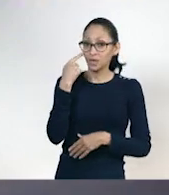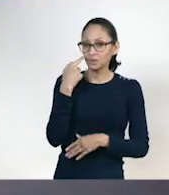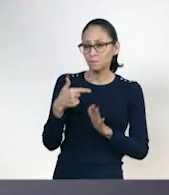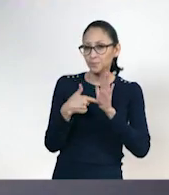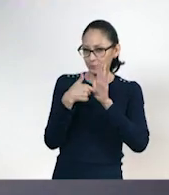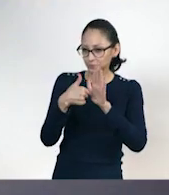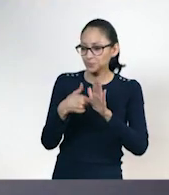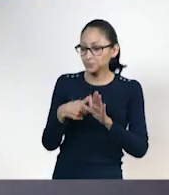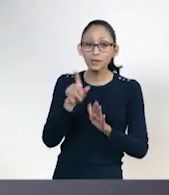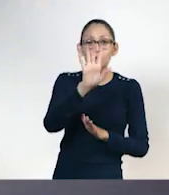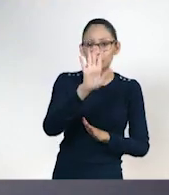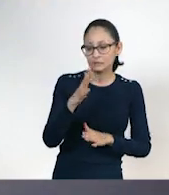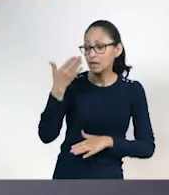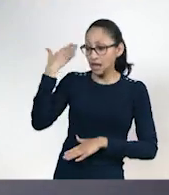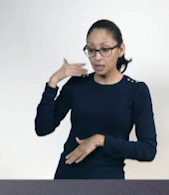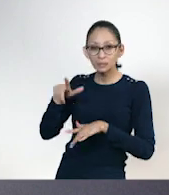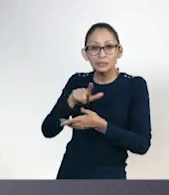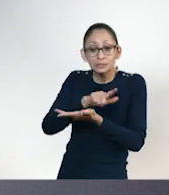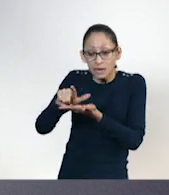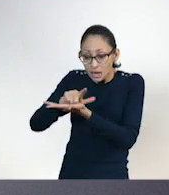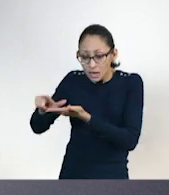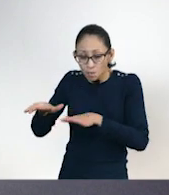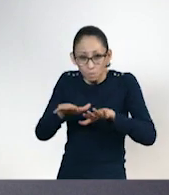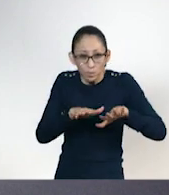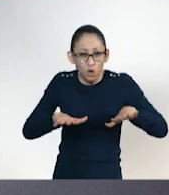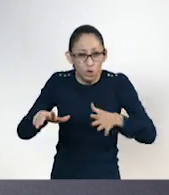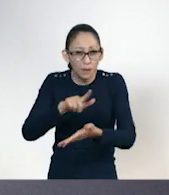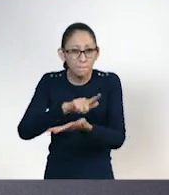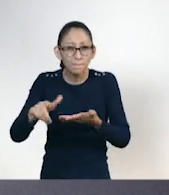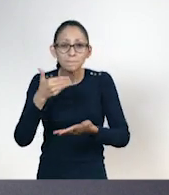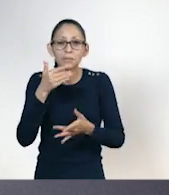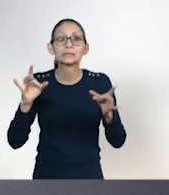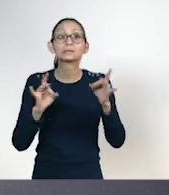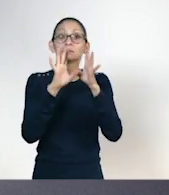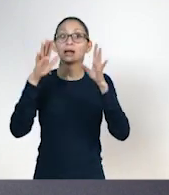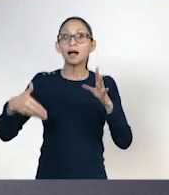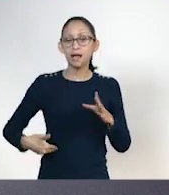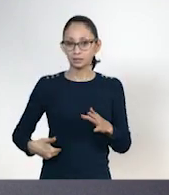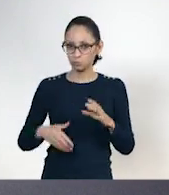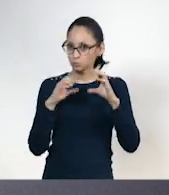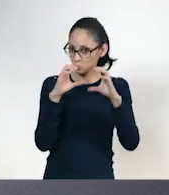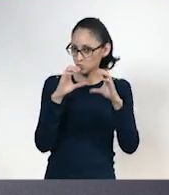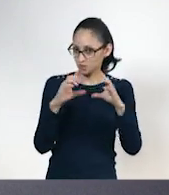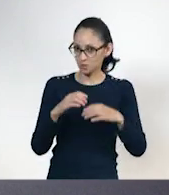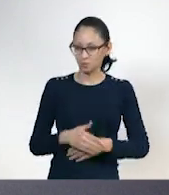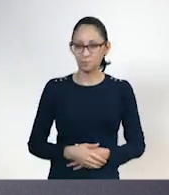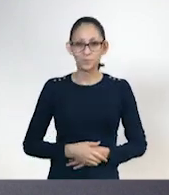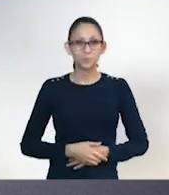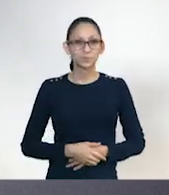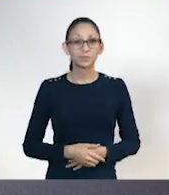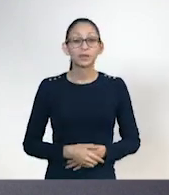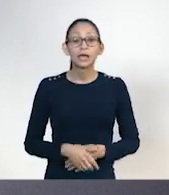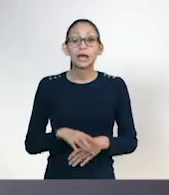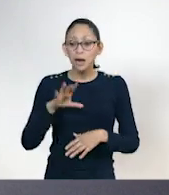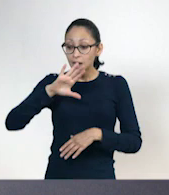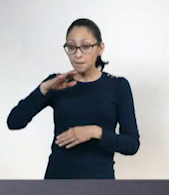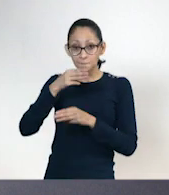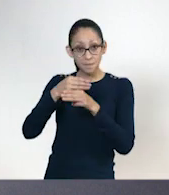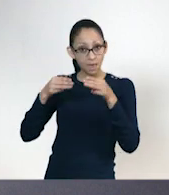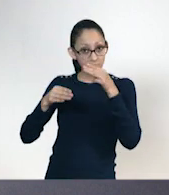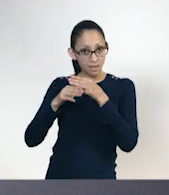recoger nuestros materiales. Muy importante, maestro. Para evitar cualquier tipo de accidente. Claro que sí, maestro. Vamos a guardar nuestros materiales.